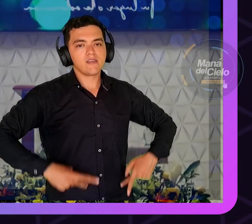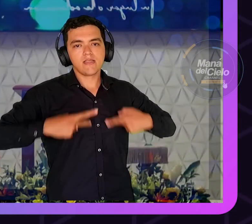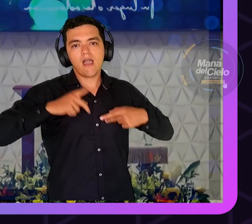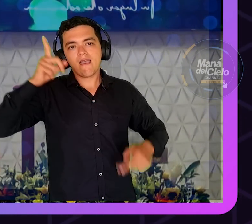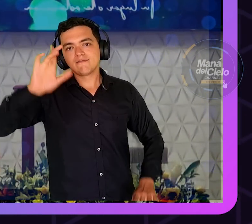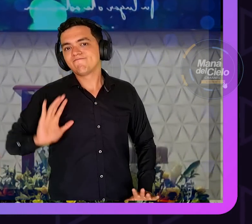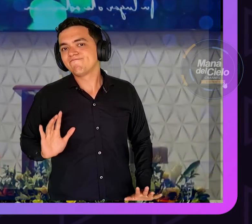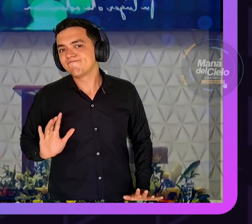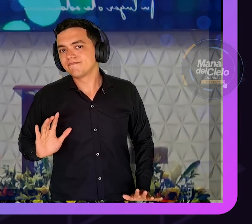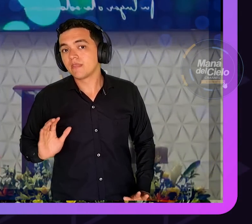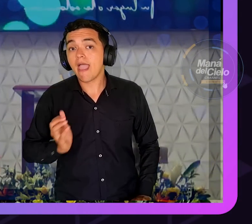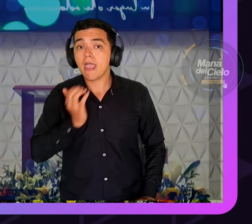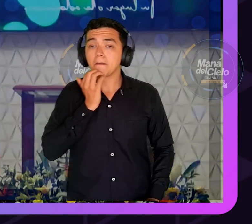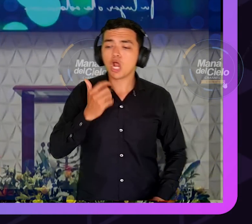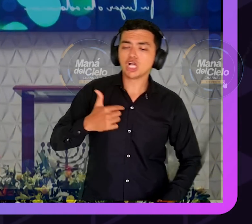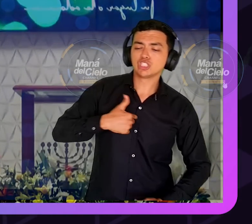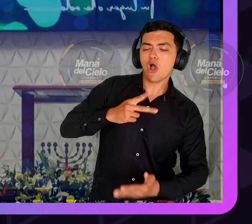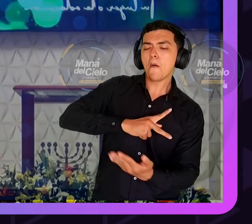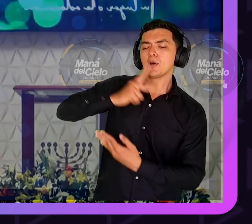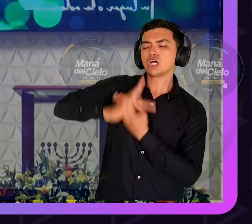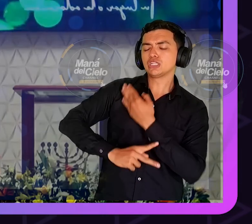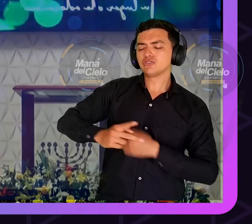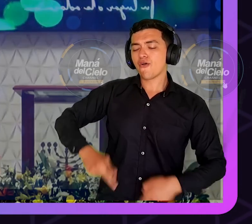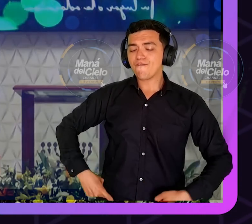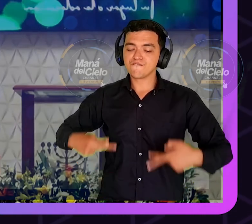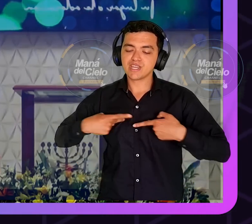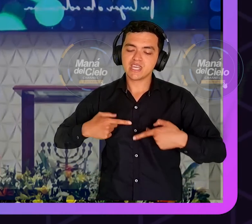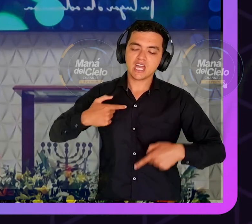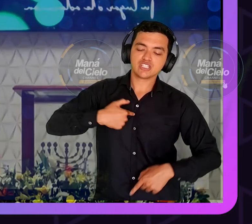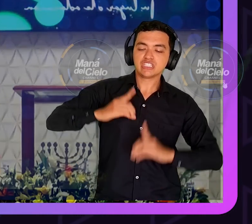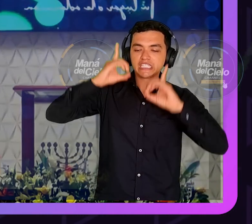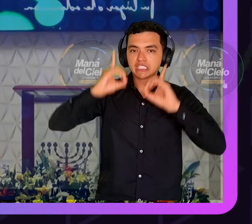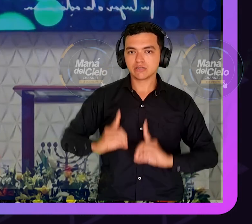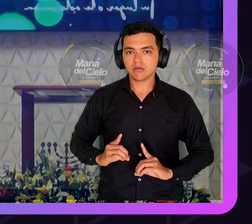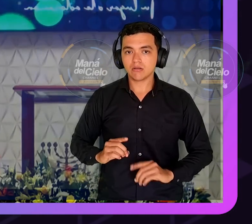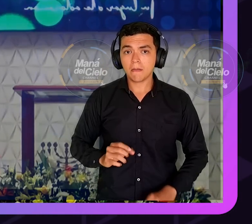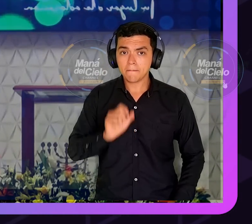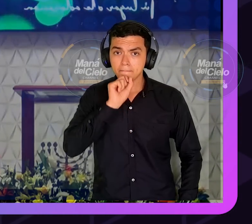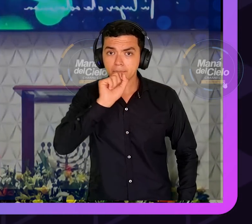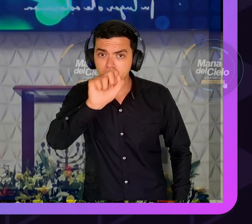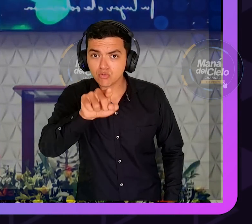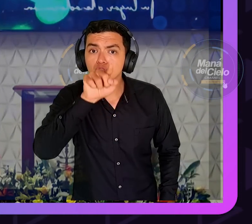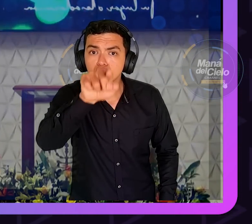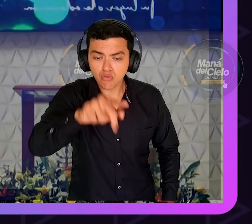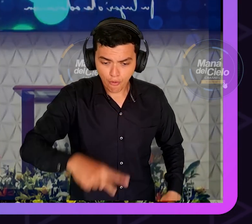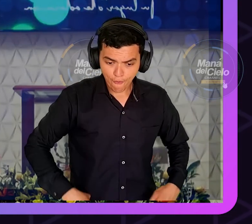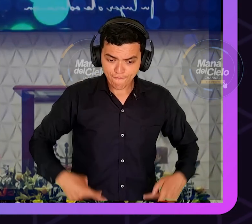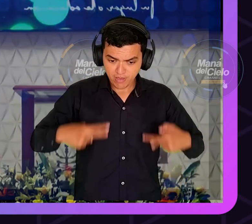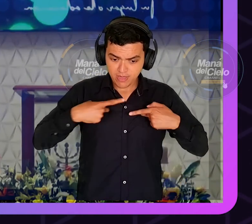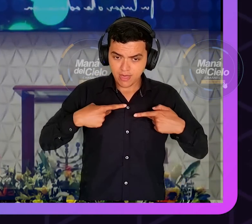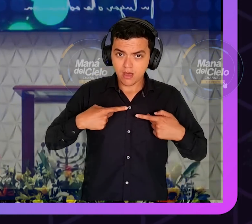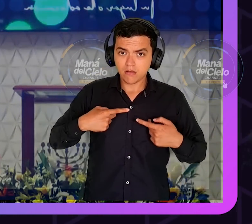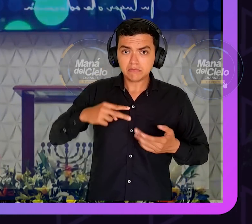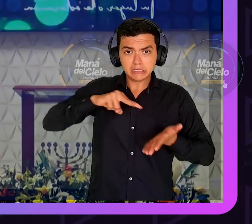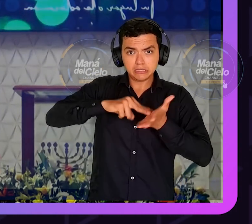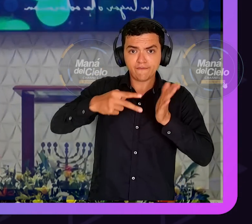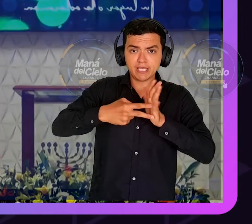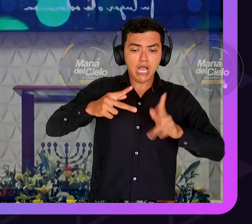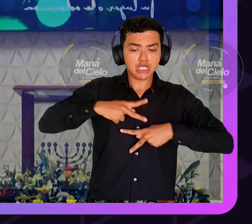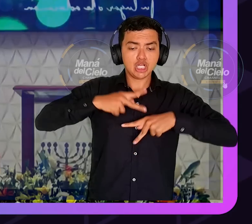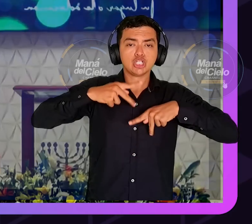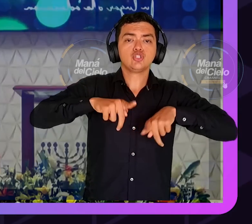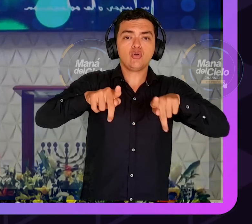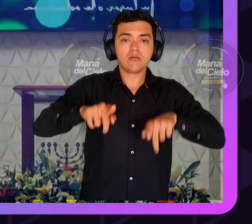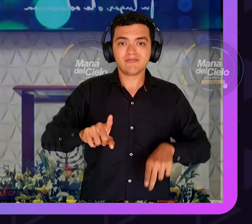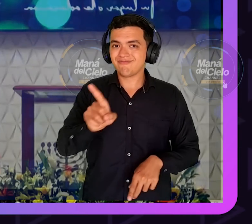y ese es el problema nuestro no es problema solo de una persona es que el ambiente que vivimos es una república y tenemos una mente republicana yo